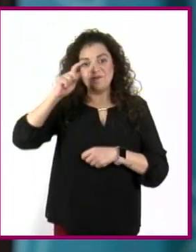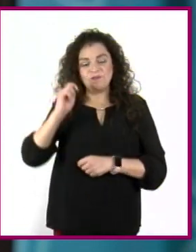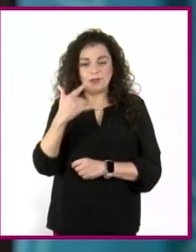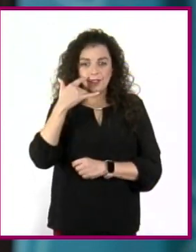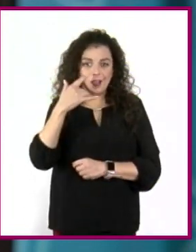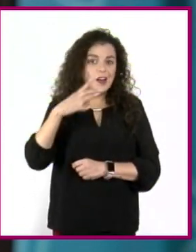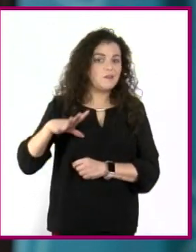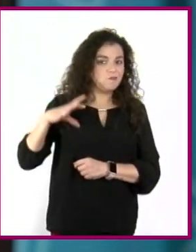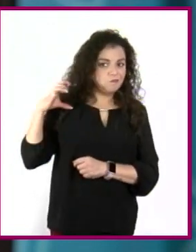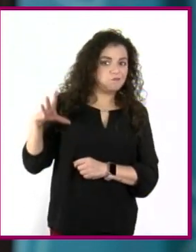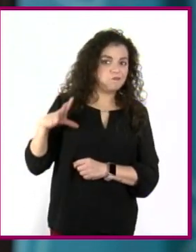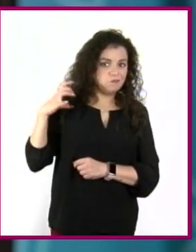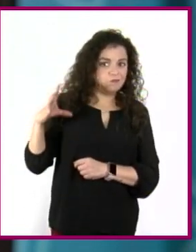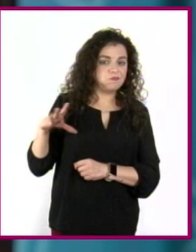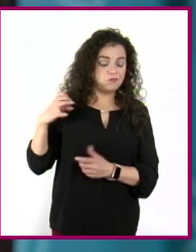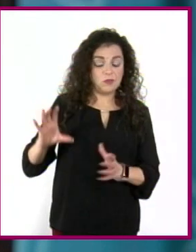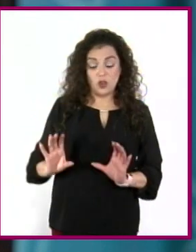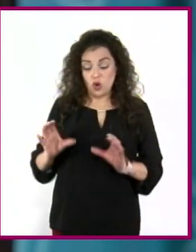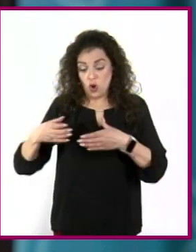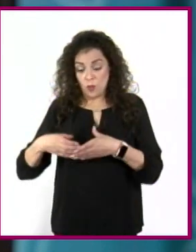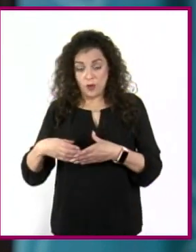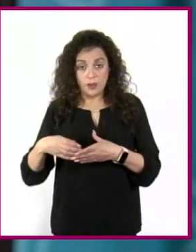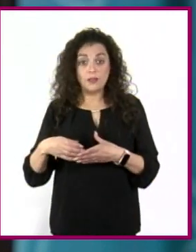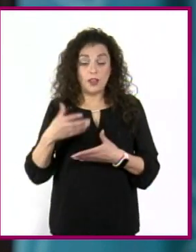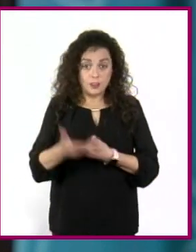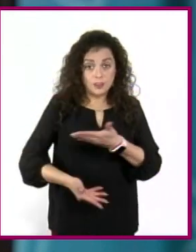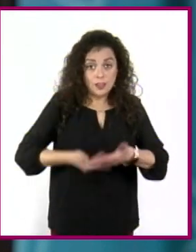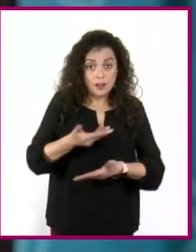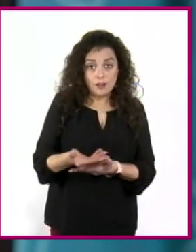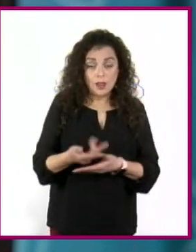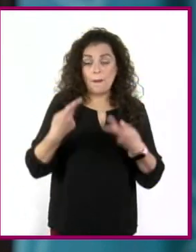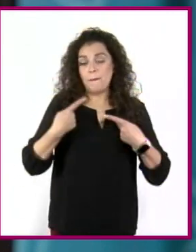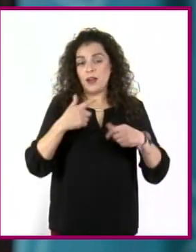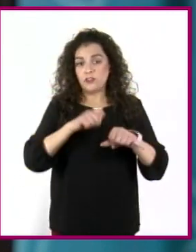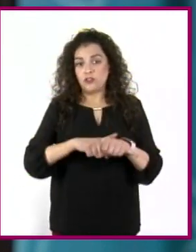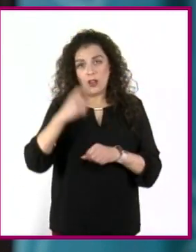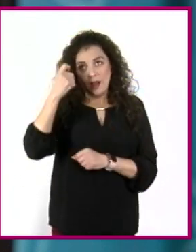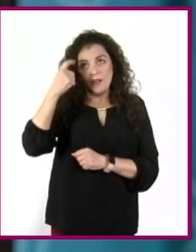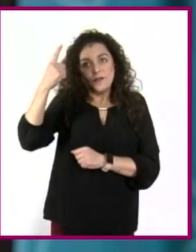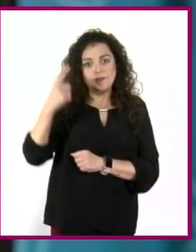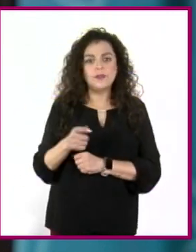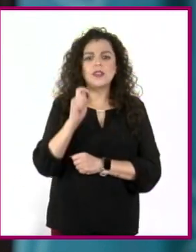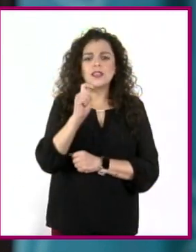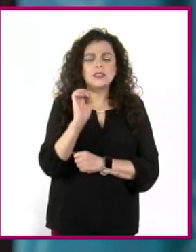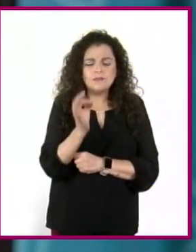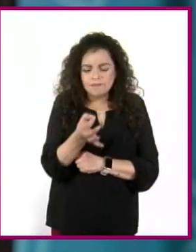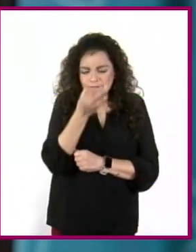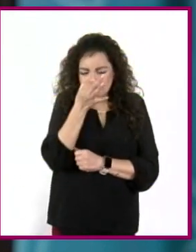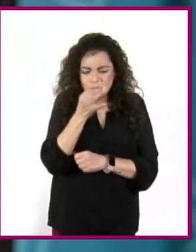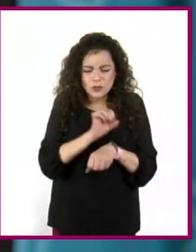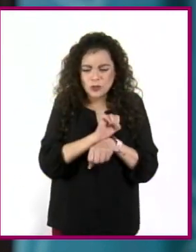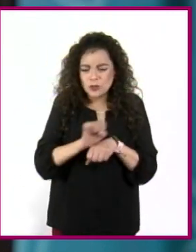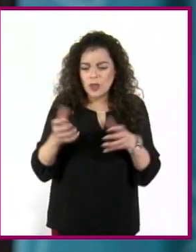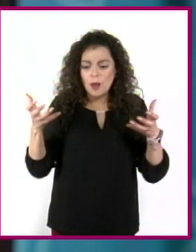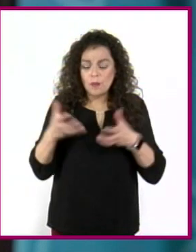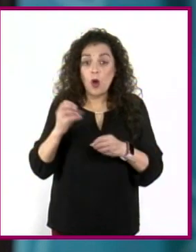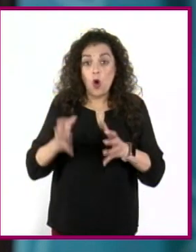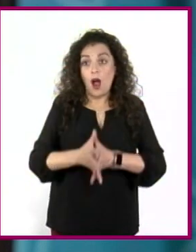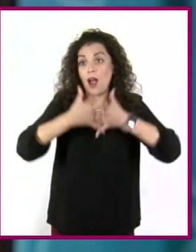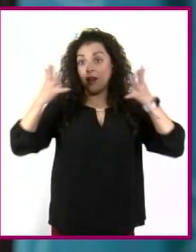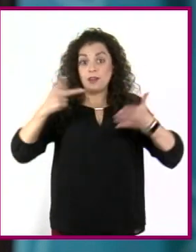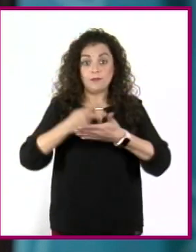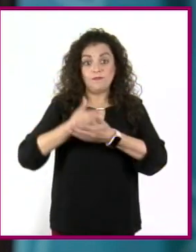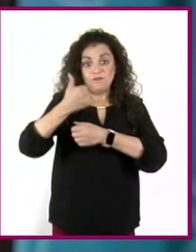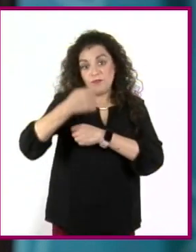Por su parte, el servicio comunitario se refiere a iniciativas personales que van desde pequeñas acciones hasta grandes proyectos para atender alguna